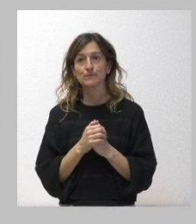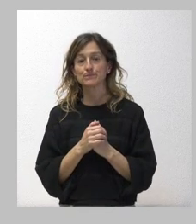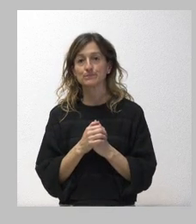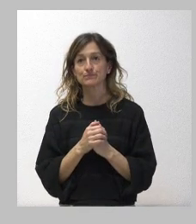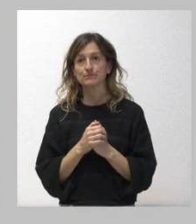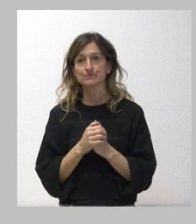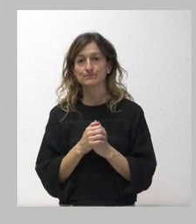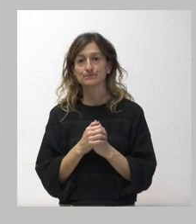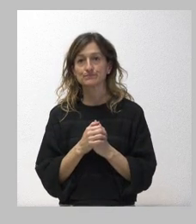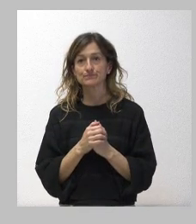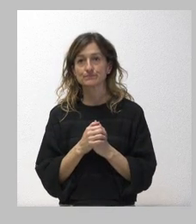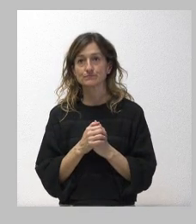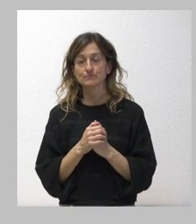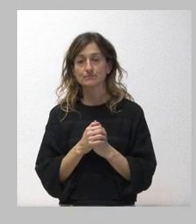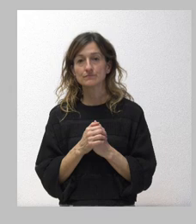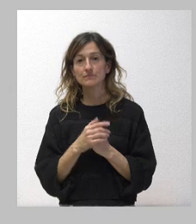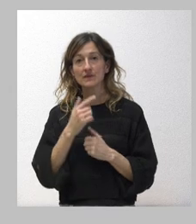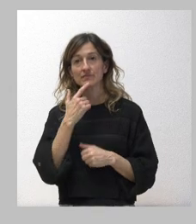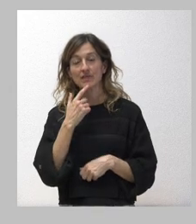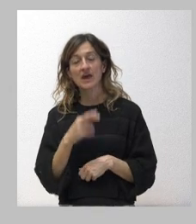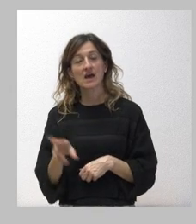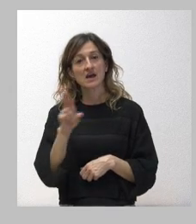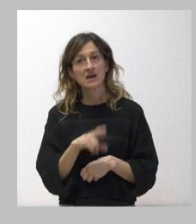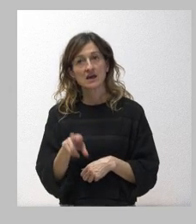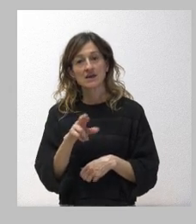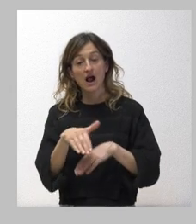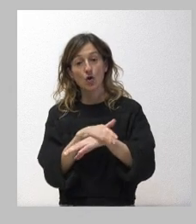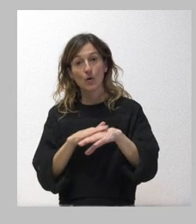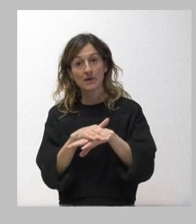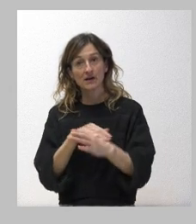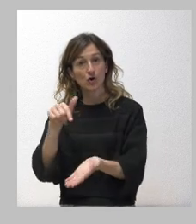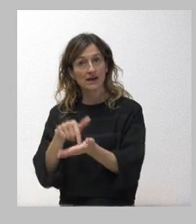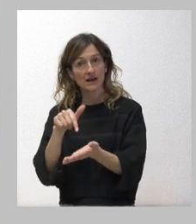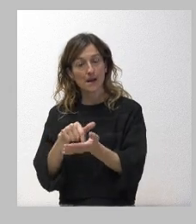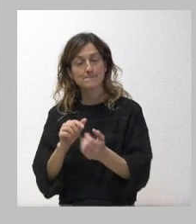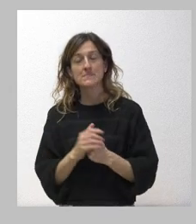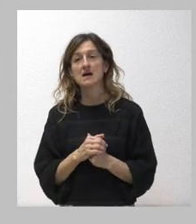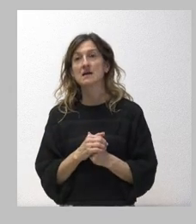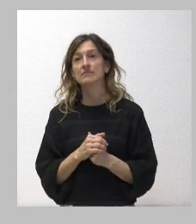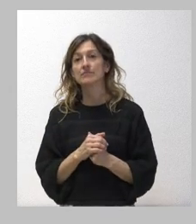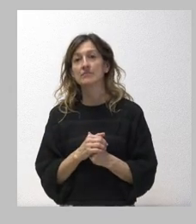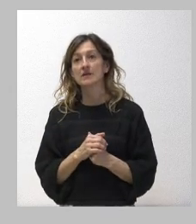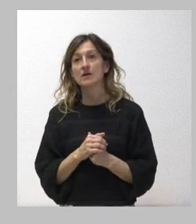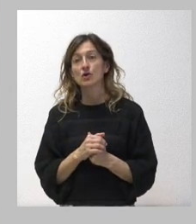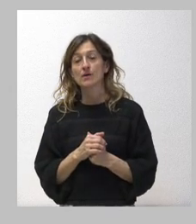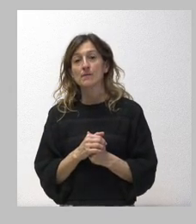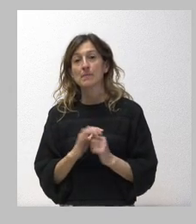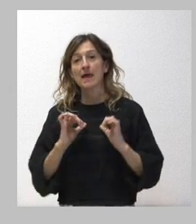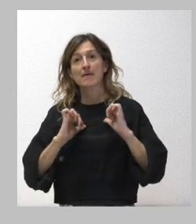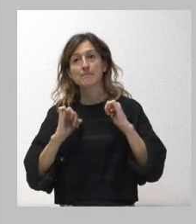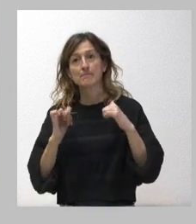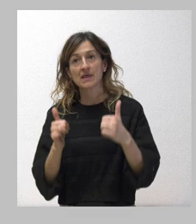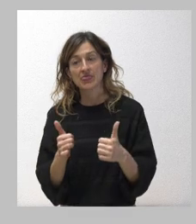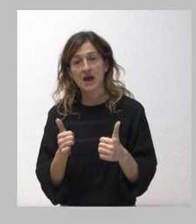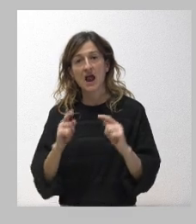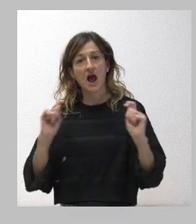ha reclamado y va a insistir institucionalmente al Gobierno a la que ponga en marcha las bonificaciones que ya ha